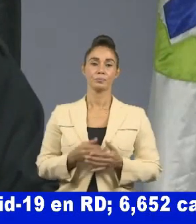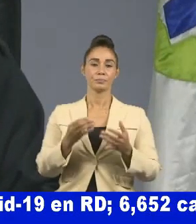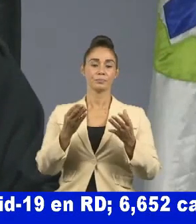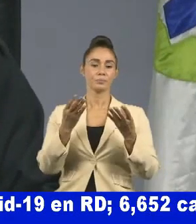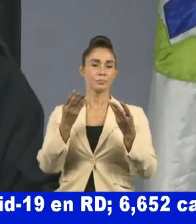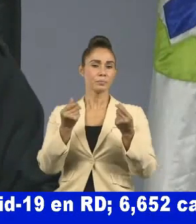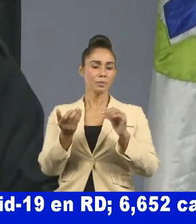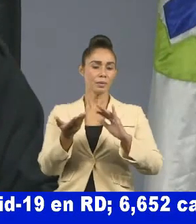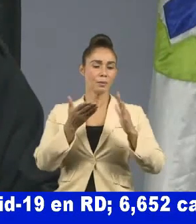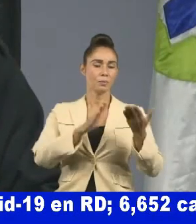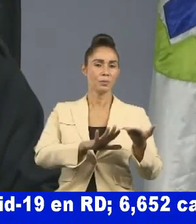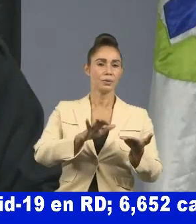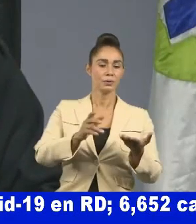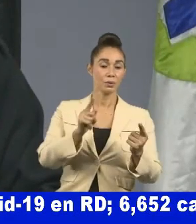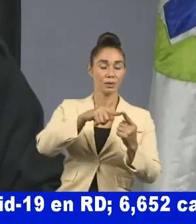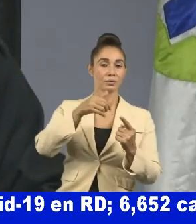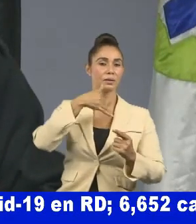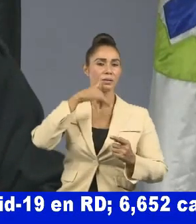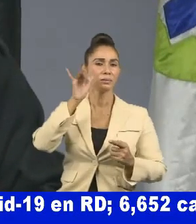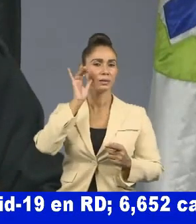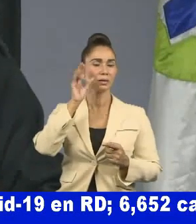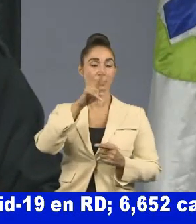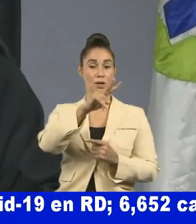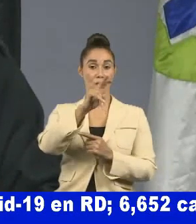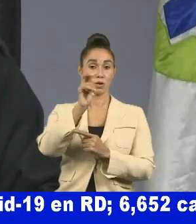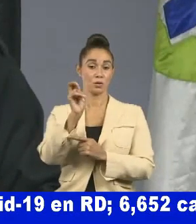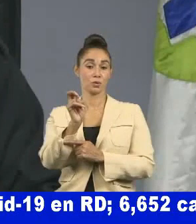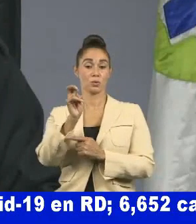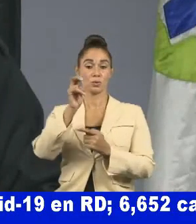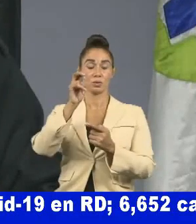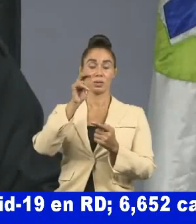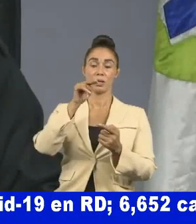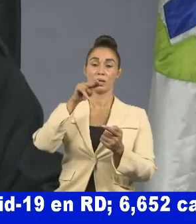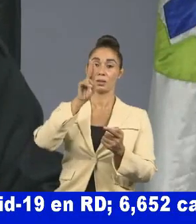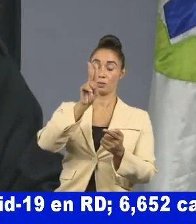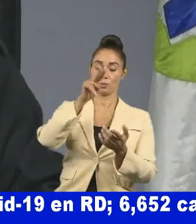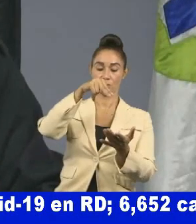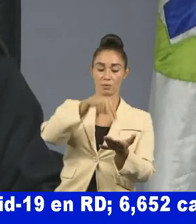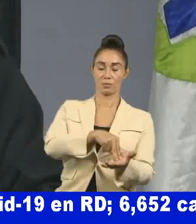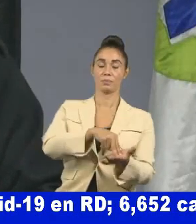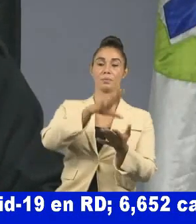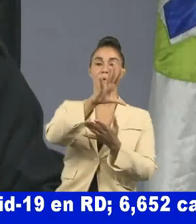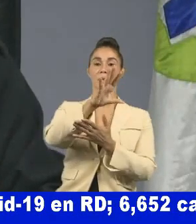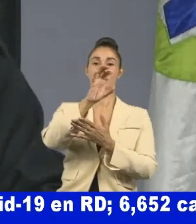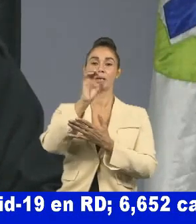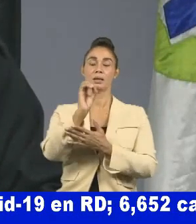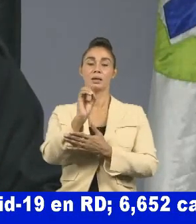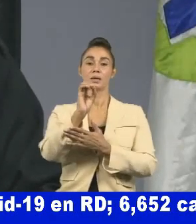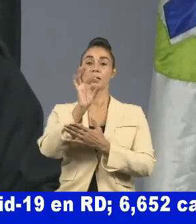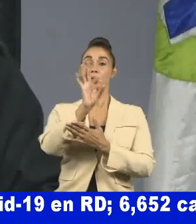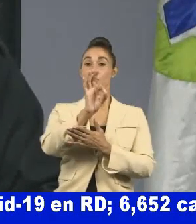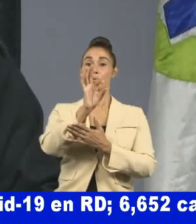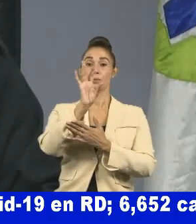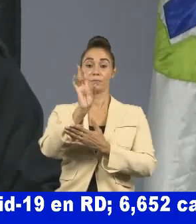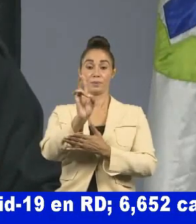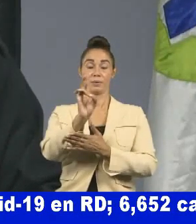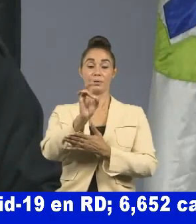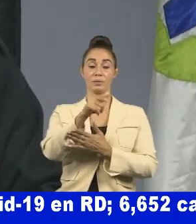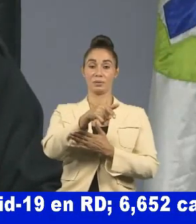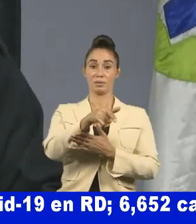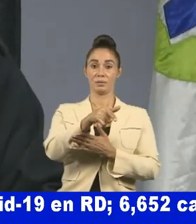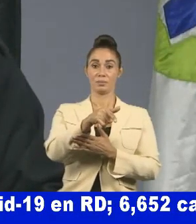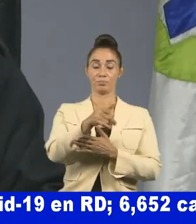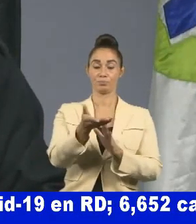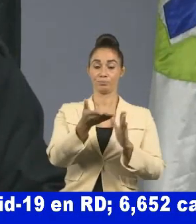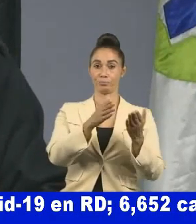defunciones al día de ayer 202.597 de los cuales